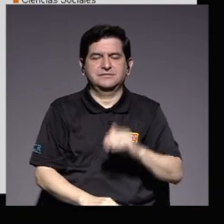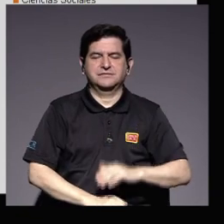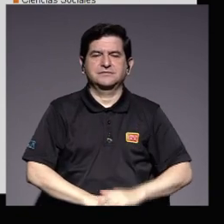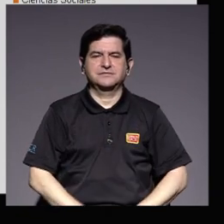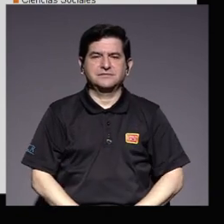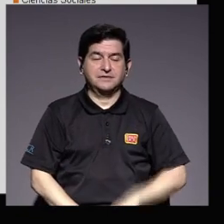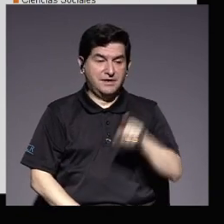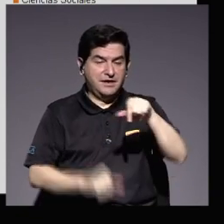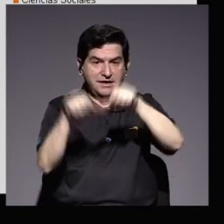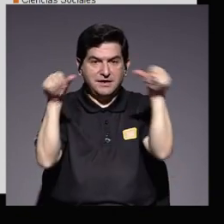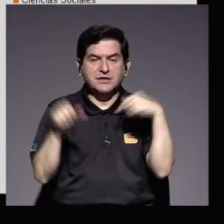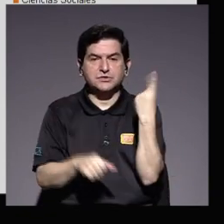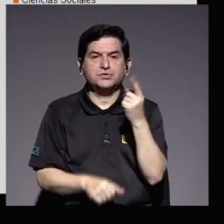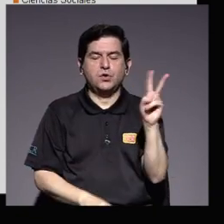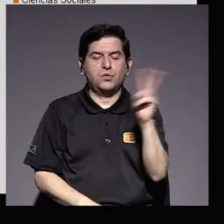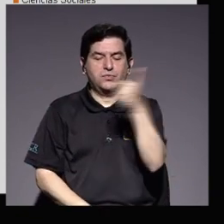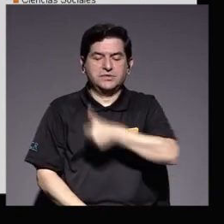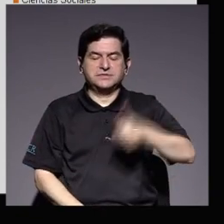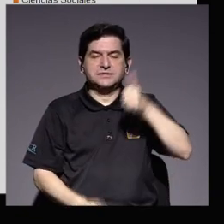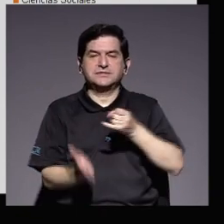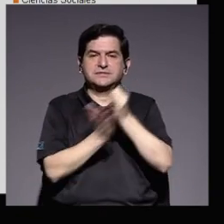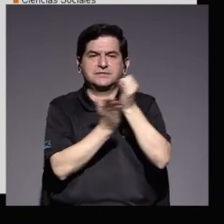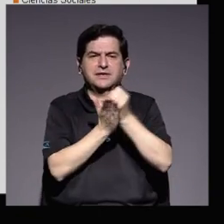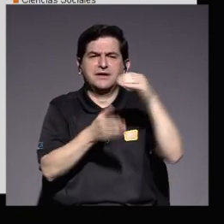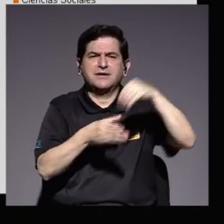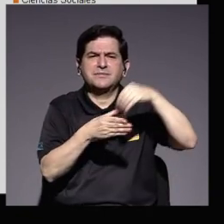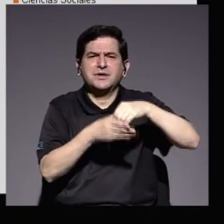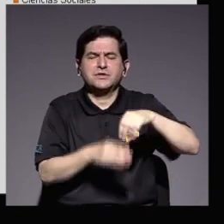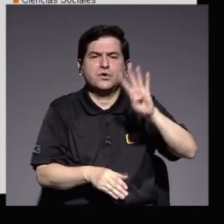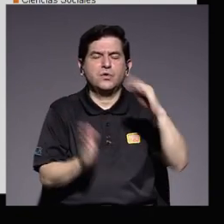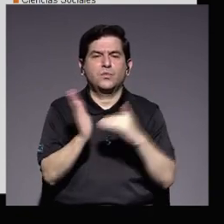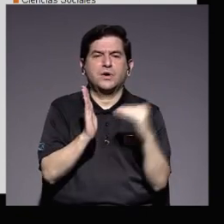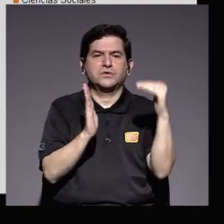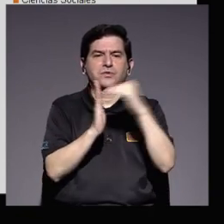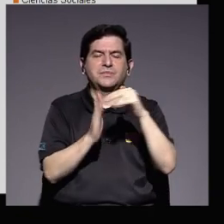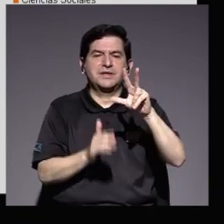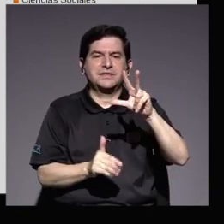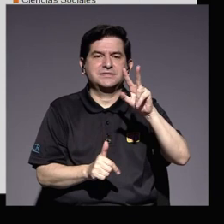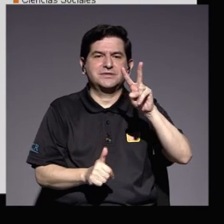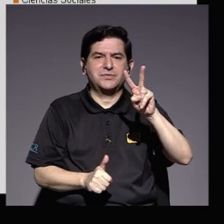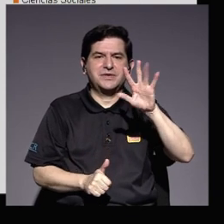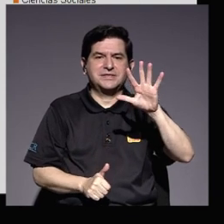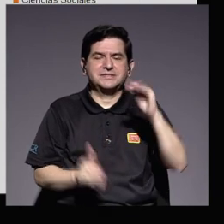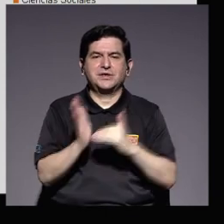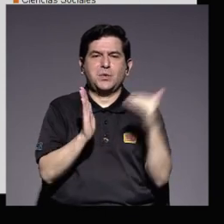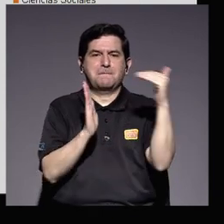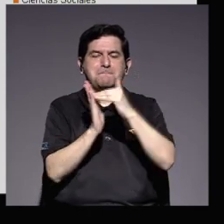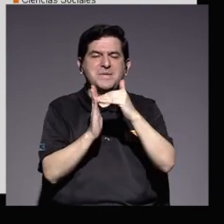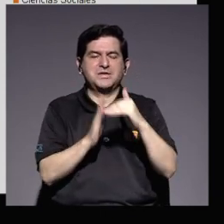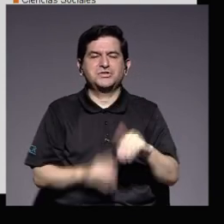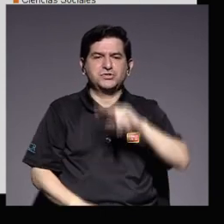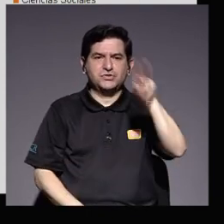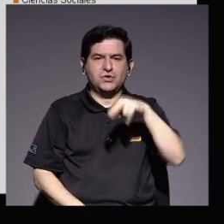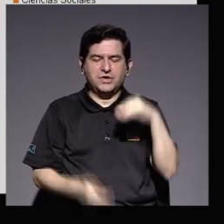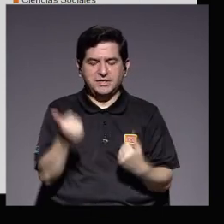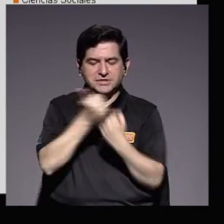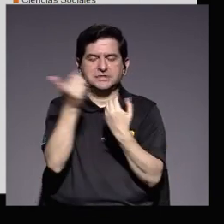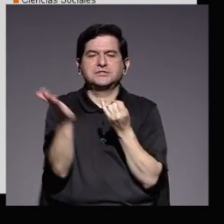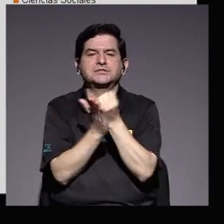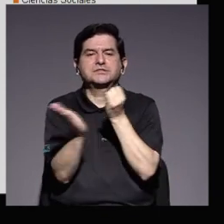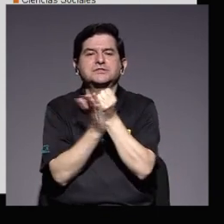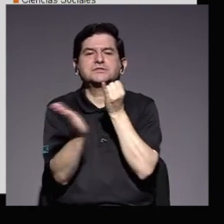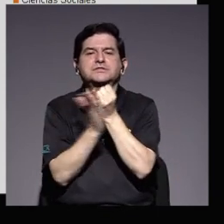en este sentido, sólo la Vicerrectoría de Investigación invirtió más de 4.325 millones de colones de apoyo a la investigación.